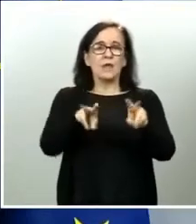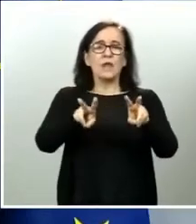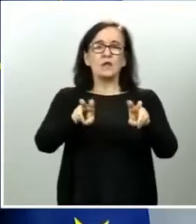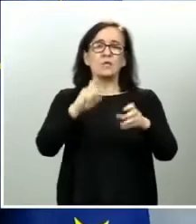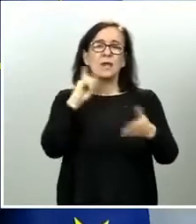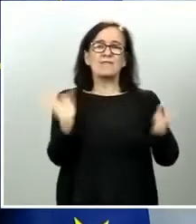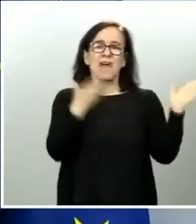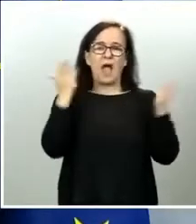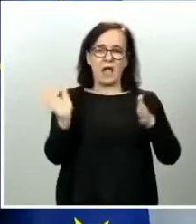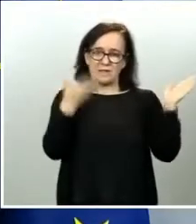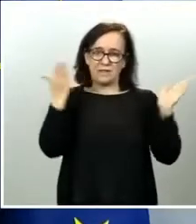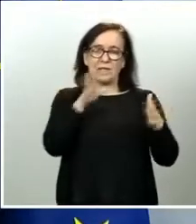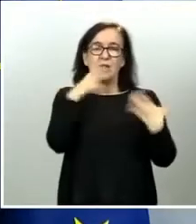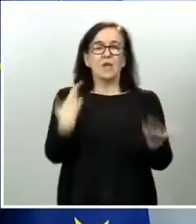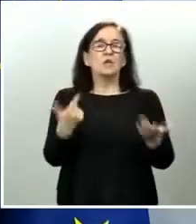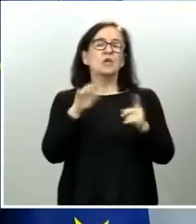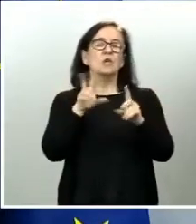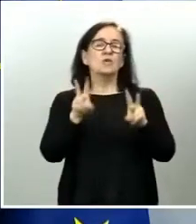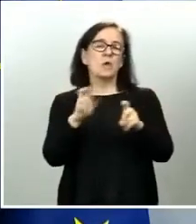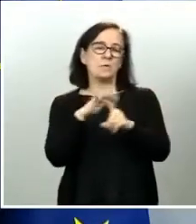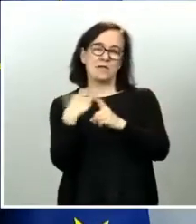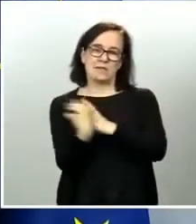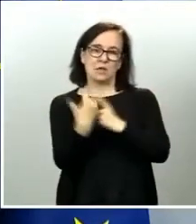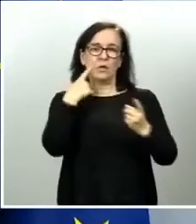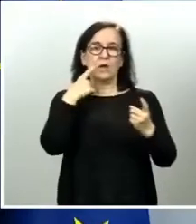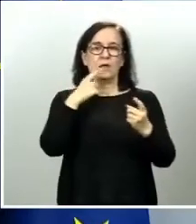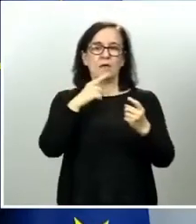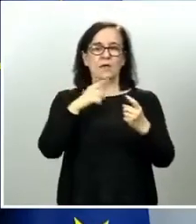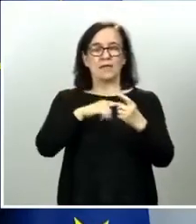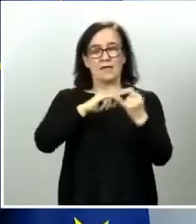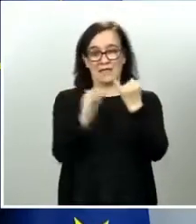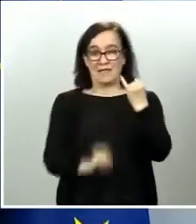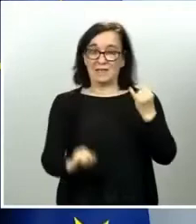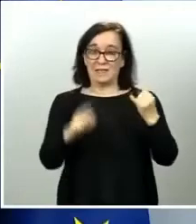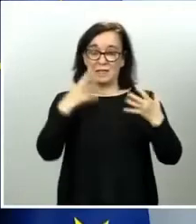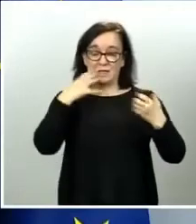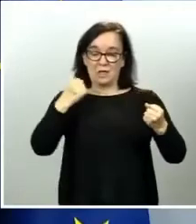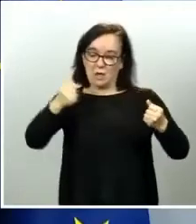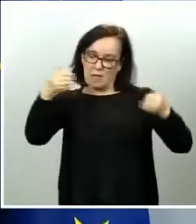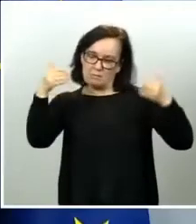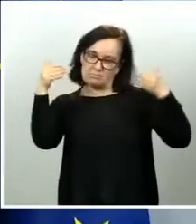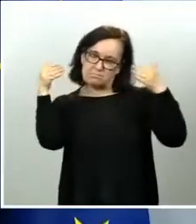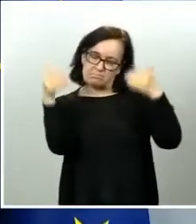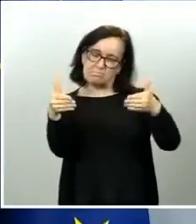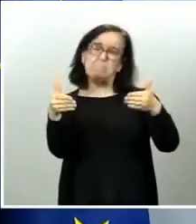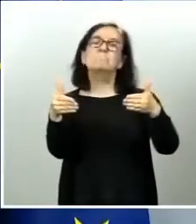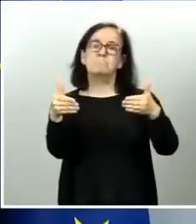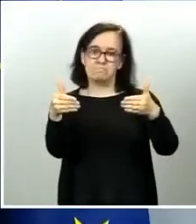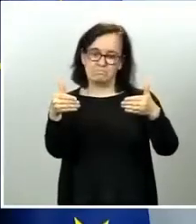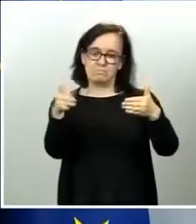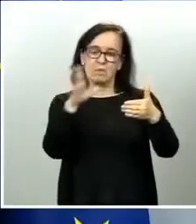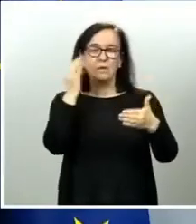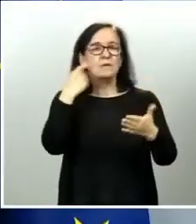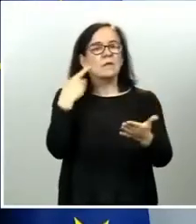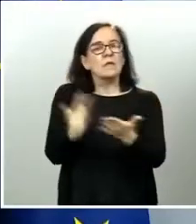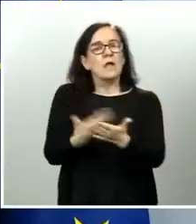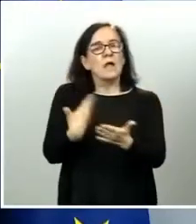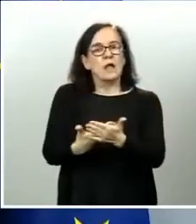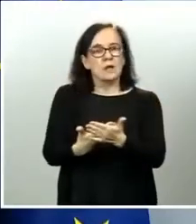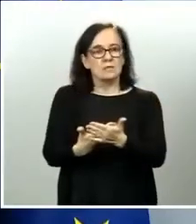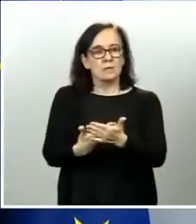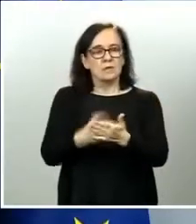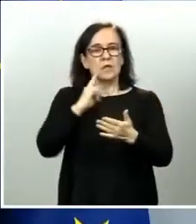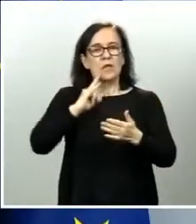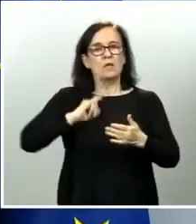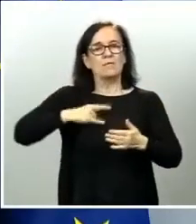y a la nueva situación de la crisis sanitaria y enfocada evidentemente en garantizar, en reforzar